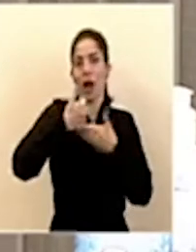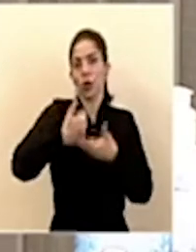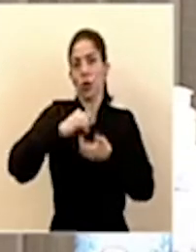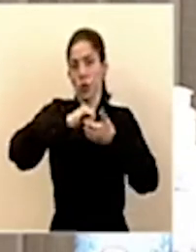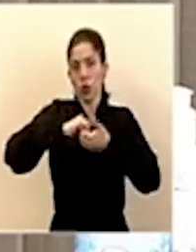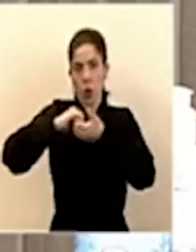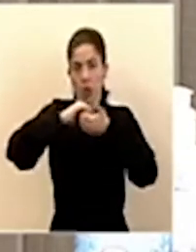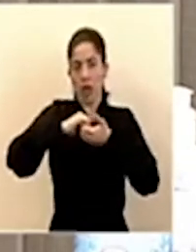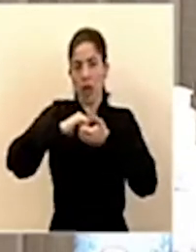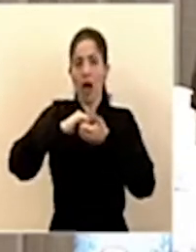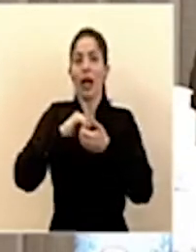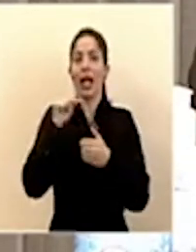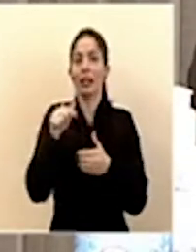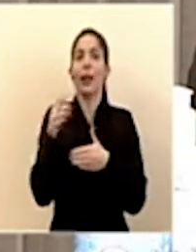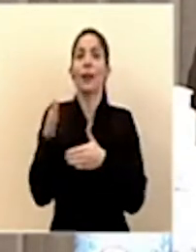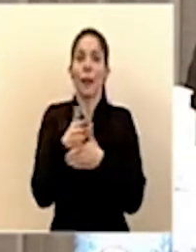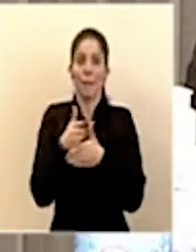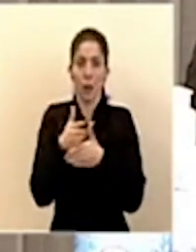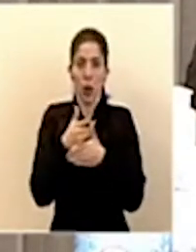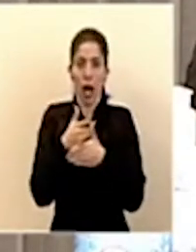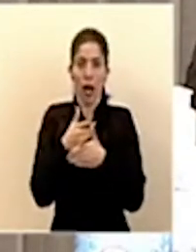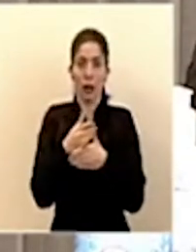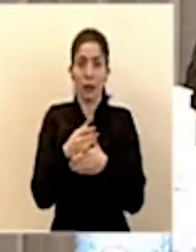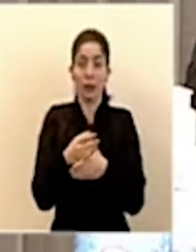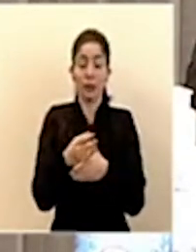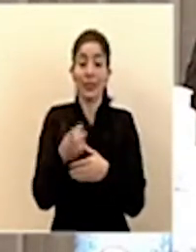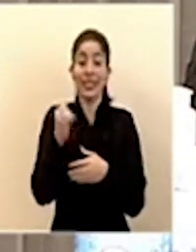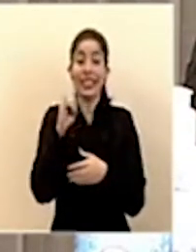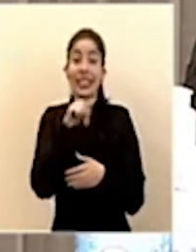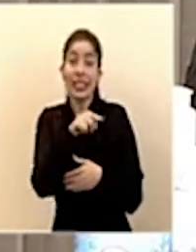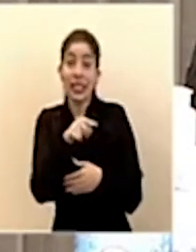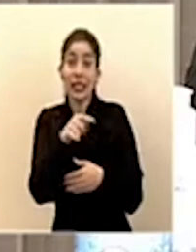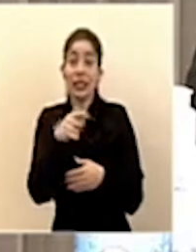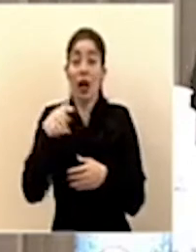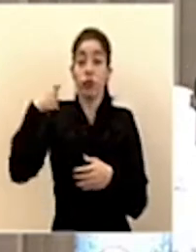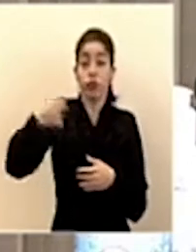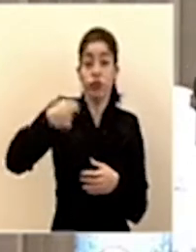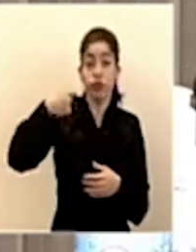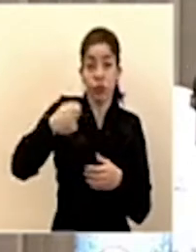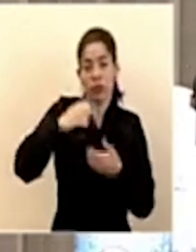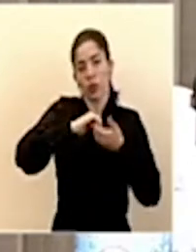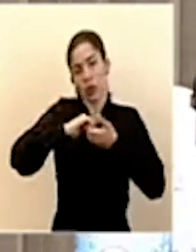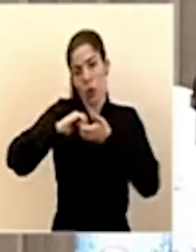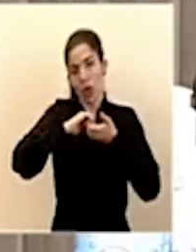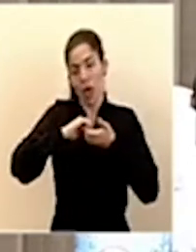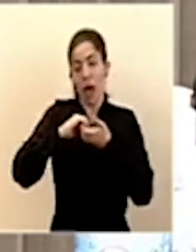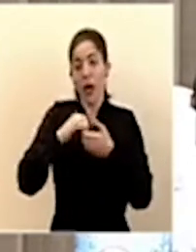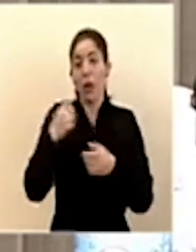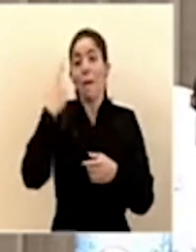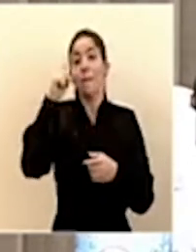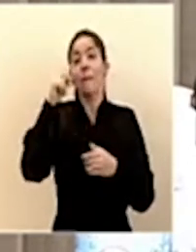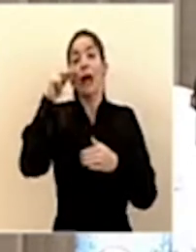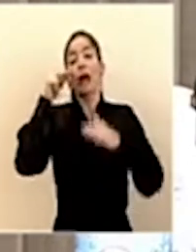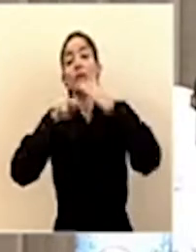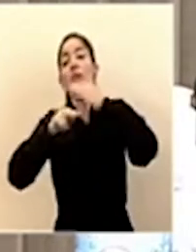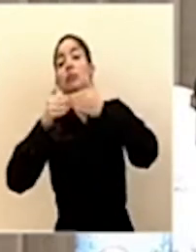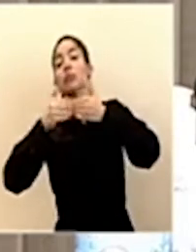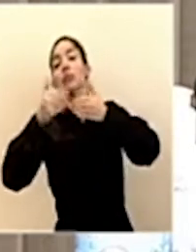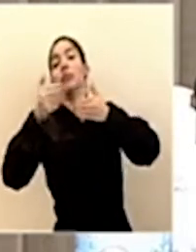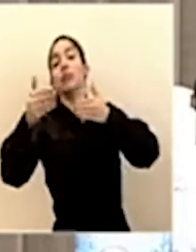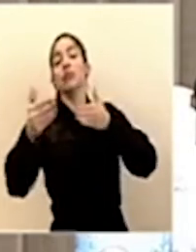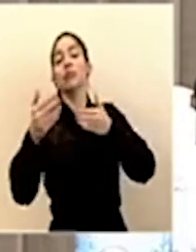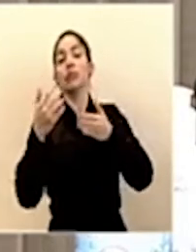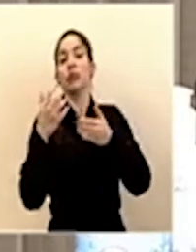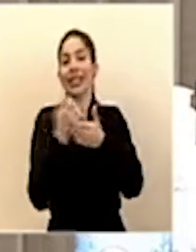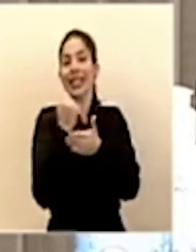que va a ser temporal. Si ese aporte solidario para efectos de proyectar los ingresos